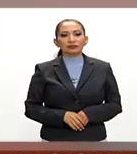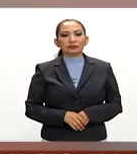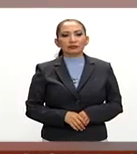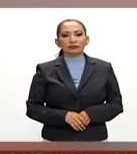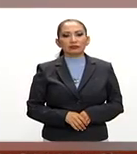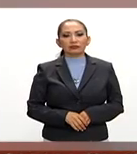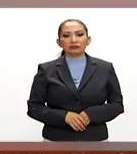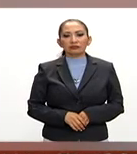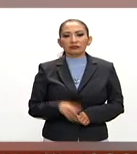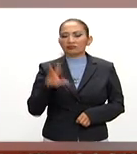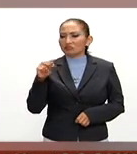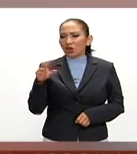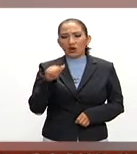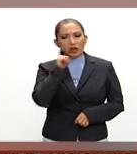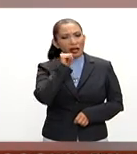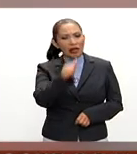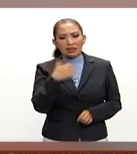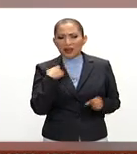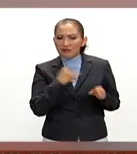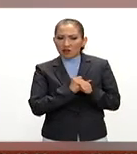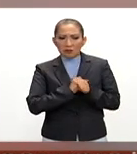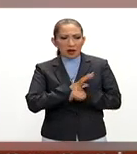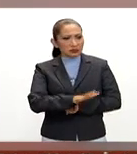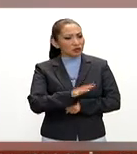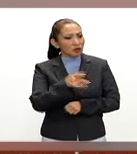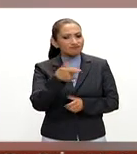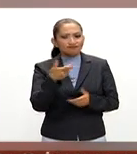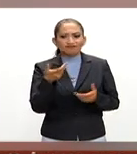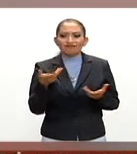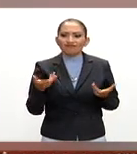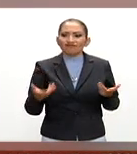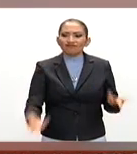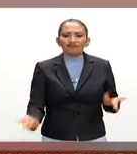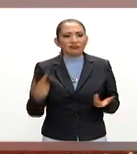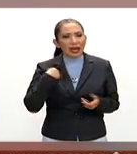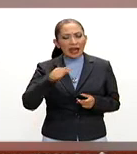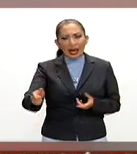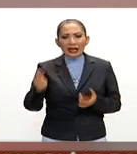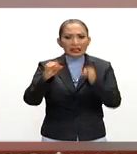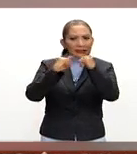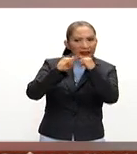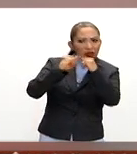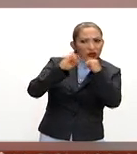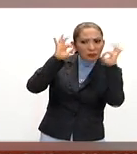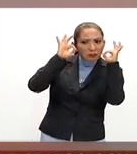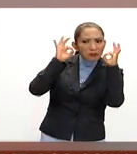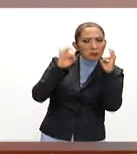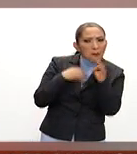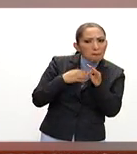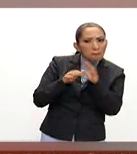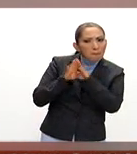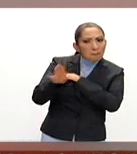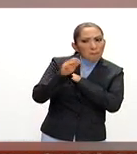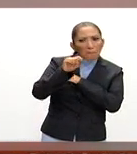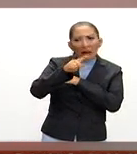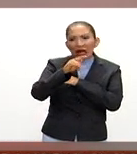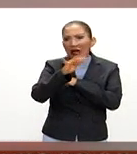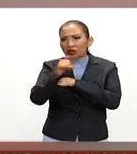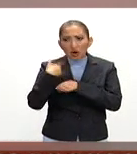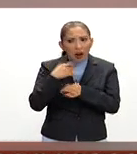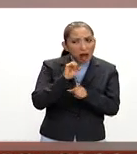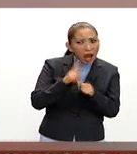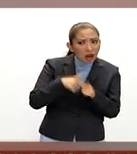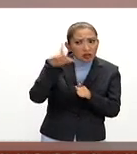No, no tenemos ningún dato al respecto. No está en el sitio de inmigración o de alguna información. Así que están